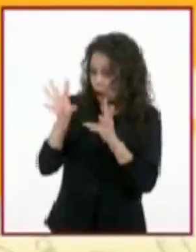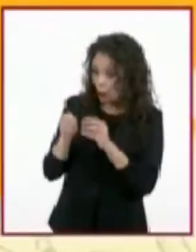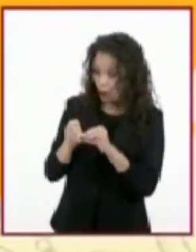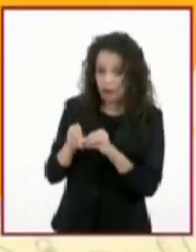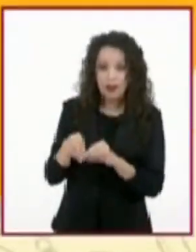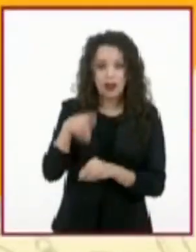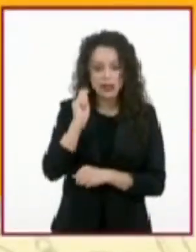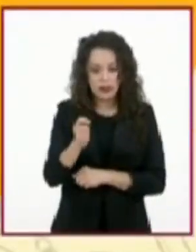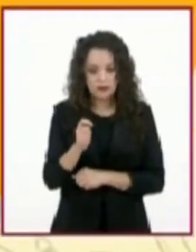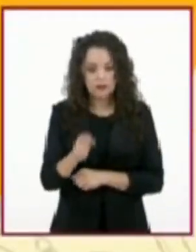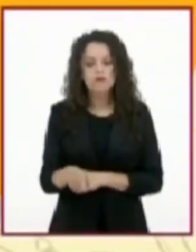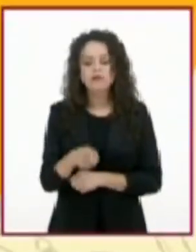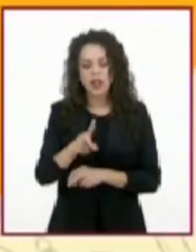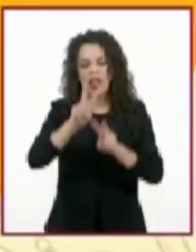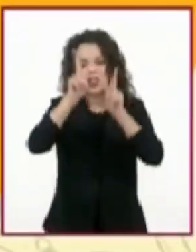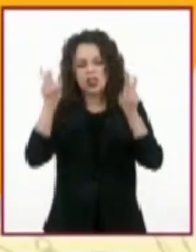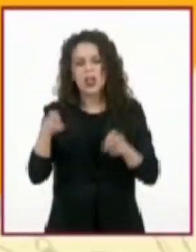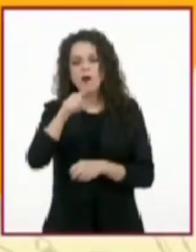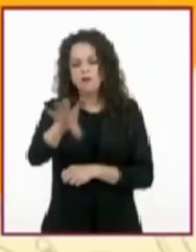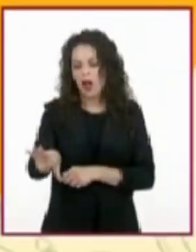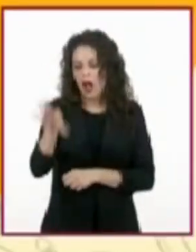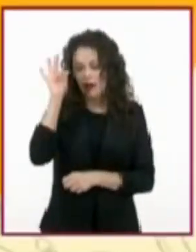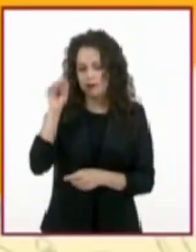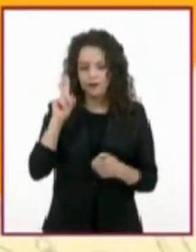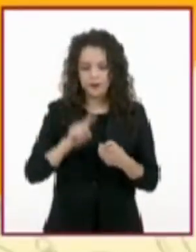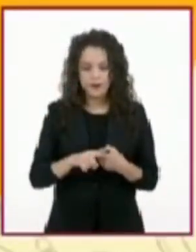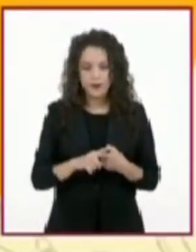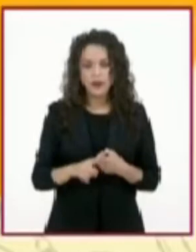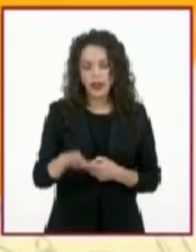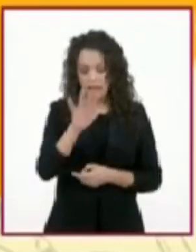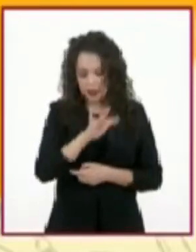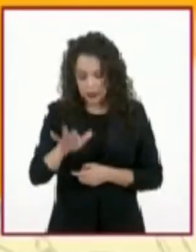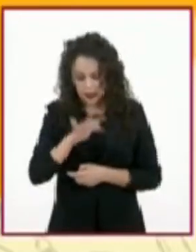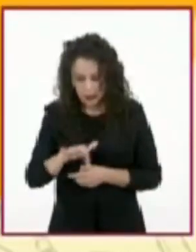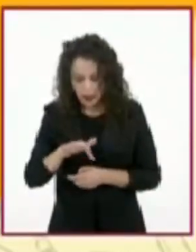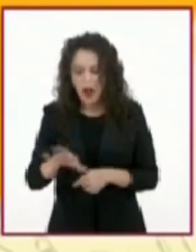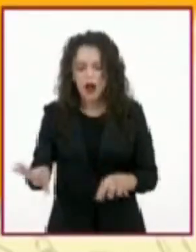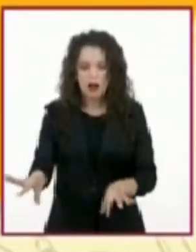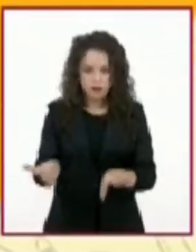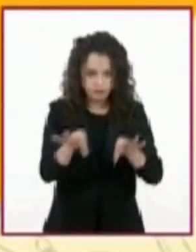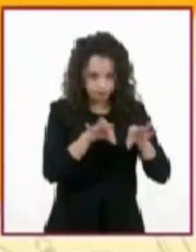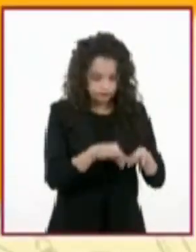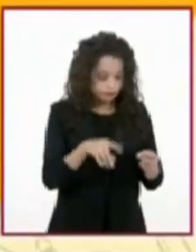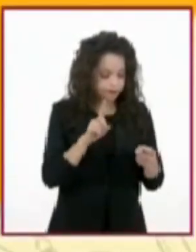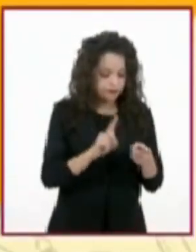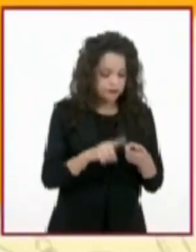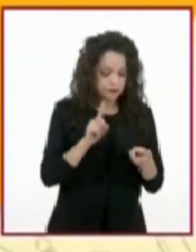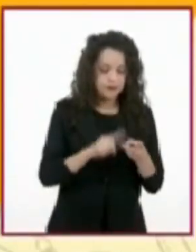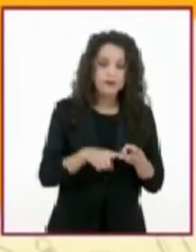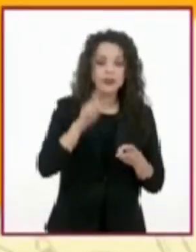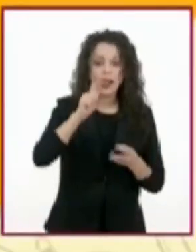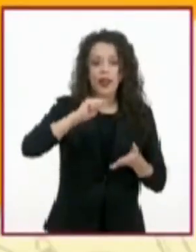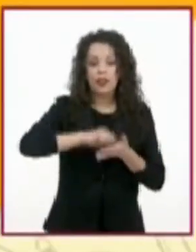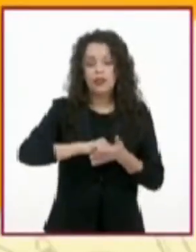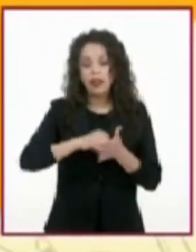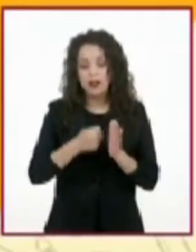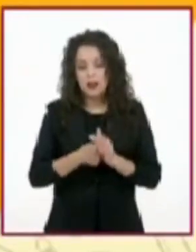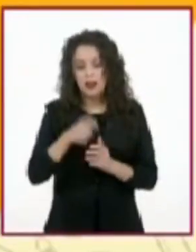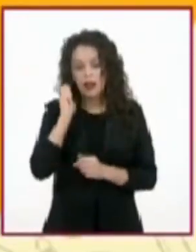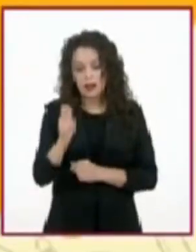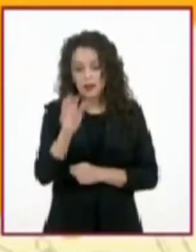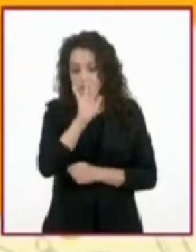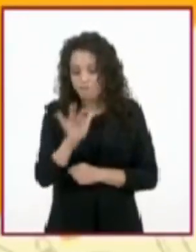tema deseado, textos seleccionados, técnicas de lectura de barrida del texto y lectura de